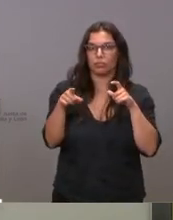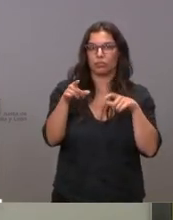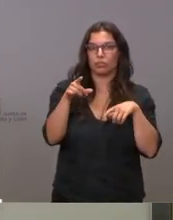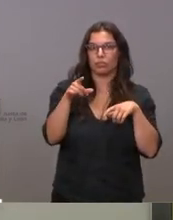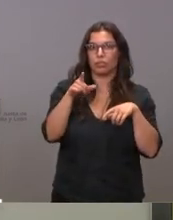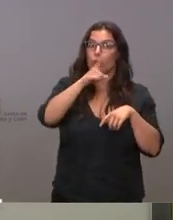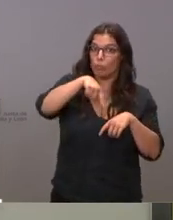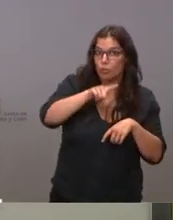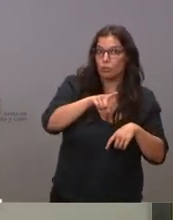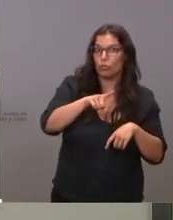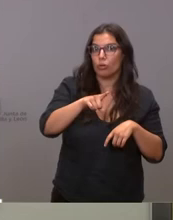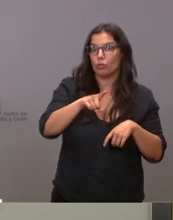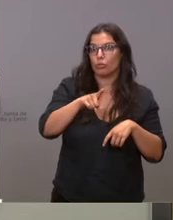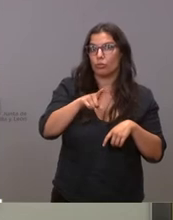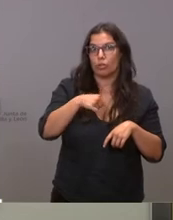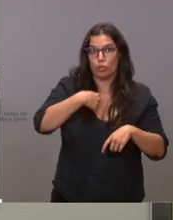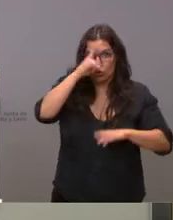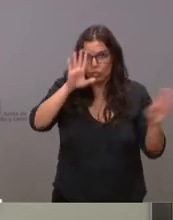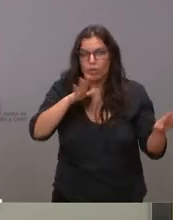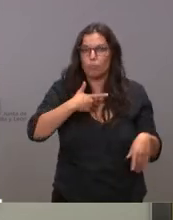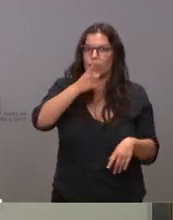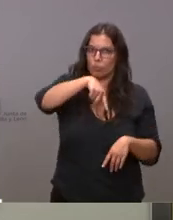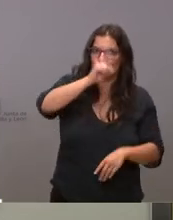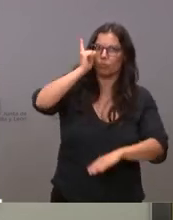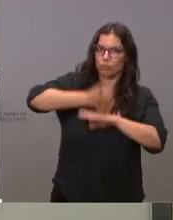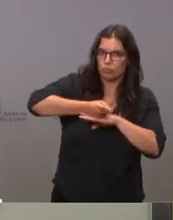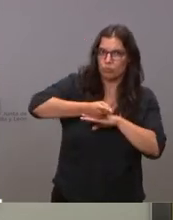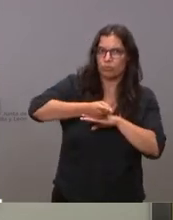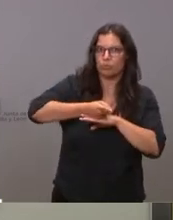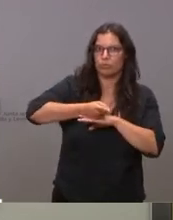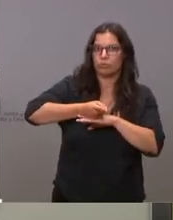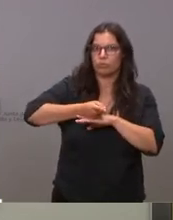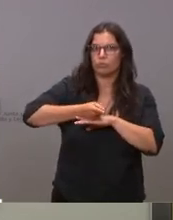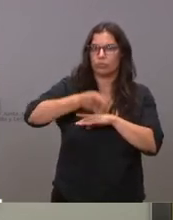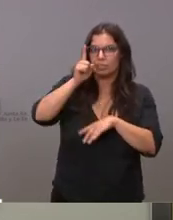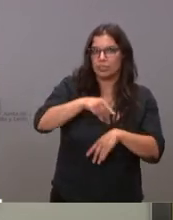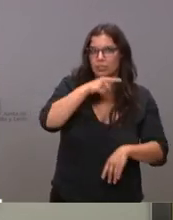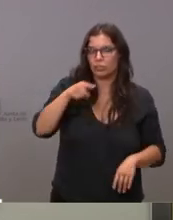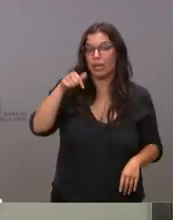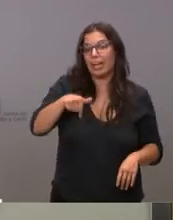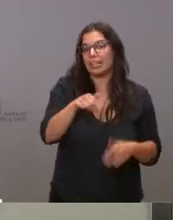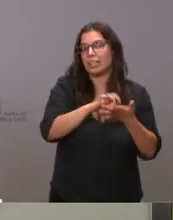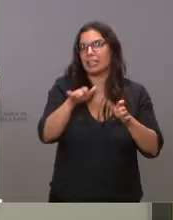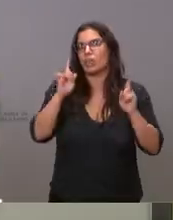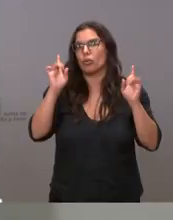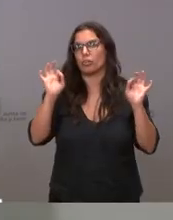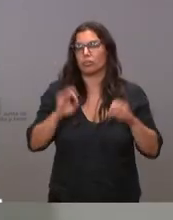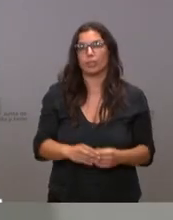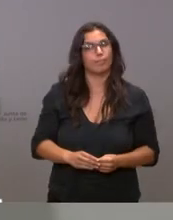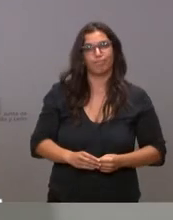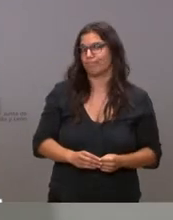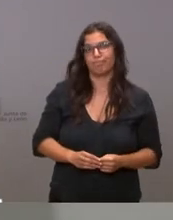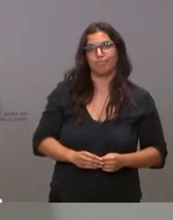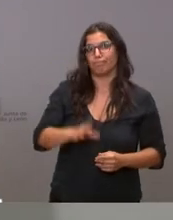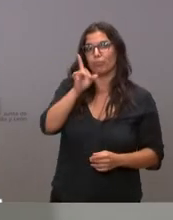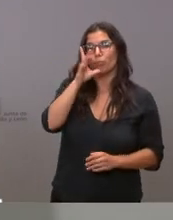capacitados perdónen mi ignorancia no lo sé como para que esa norma se pueda llevar a cabo en Castilla y León exclusivamente no, eso es una norma